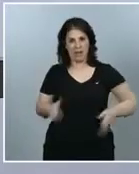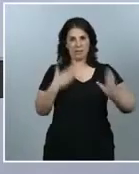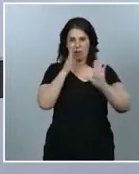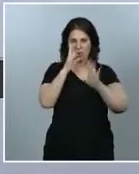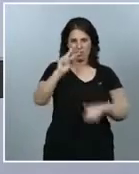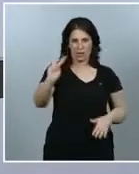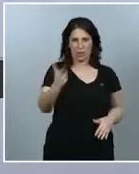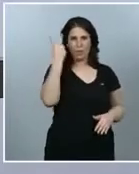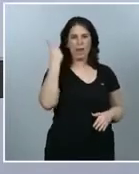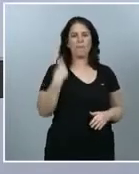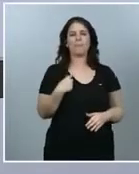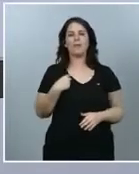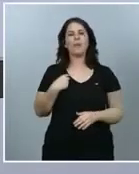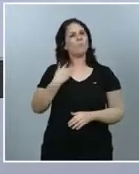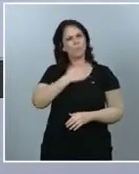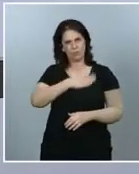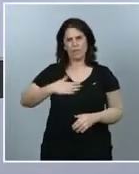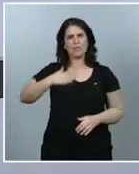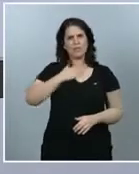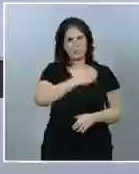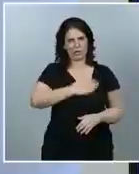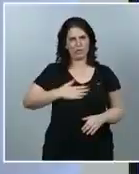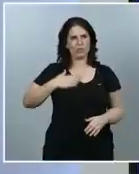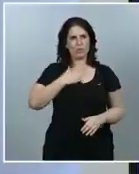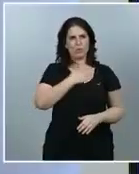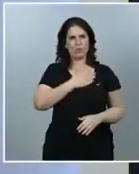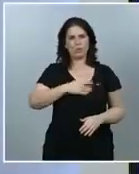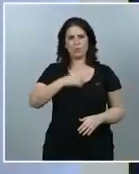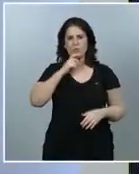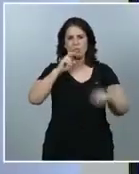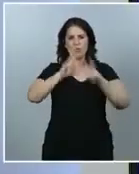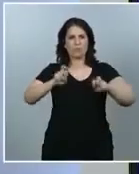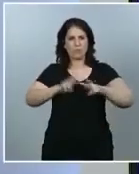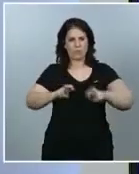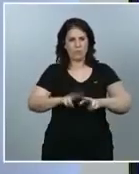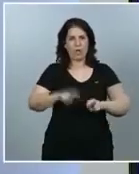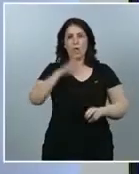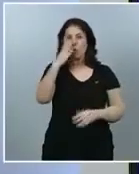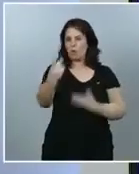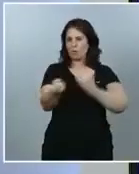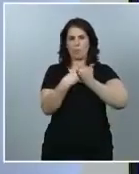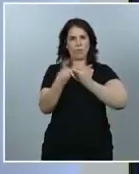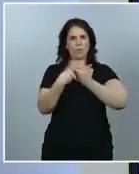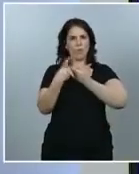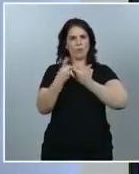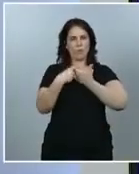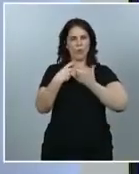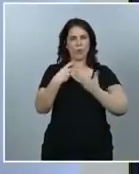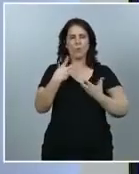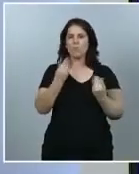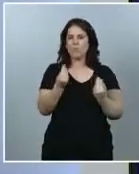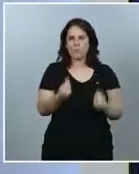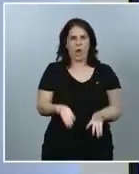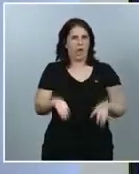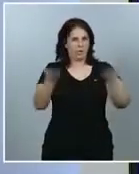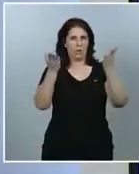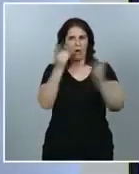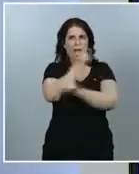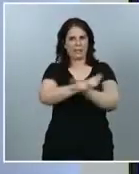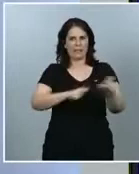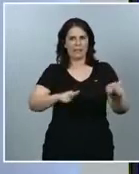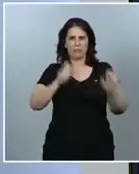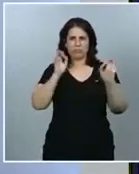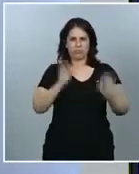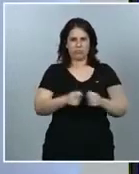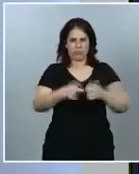satisfechos de cómo está funcionando el estudio. De hecho, la altísima participación que estamos teniendo pone de manifiesto, como acaba de